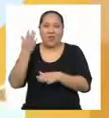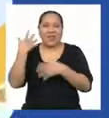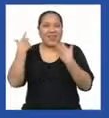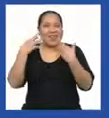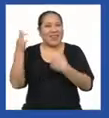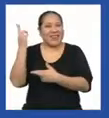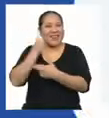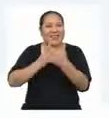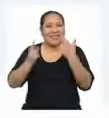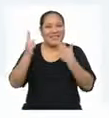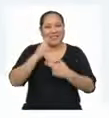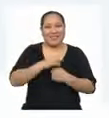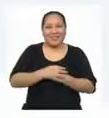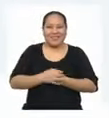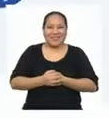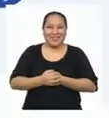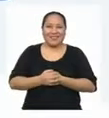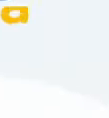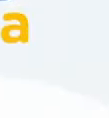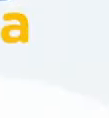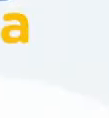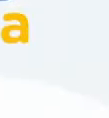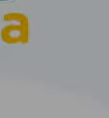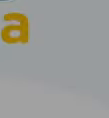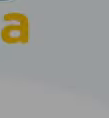ya regresamos